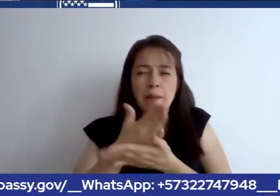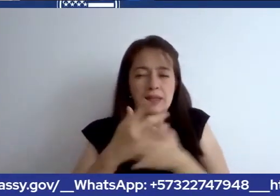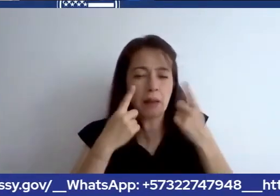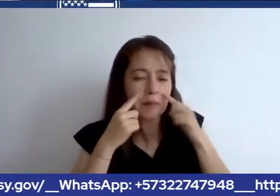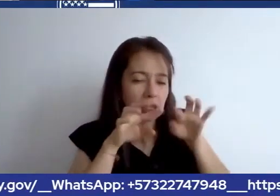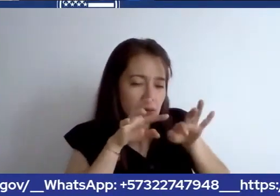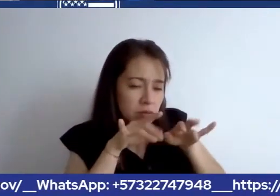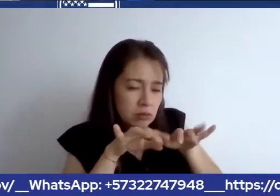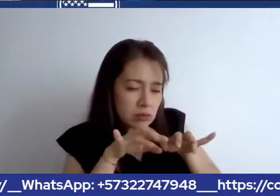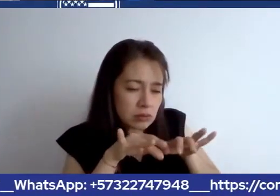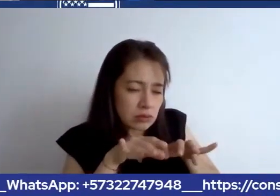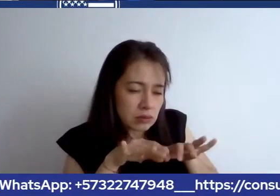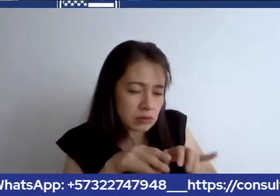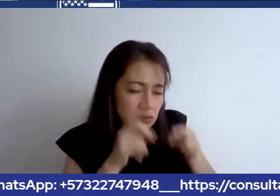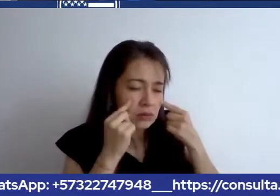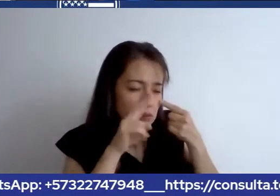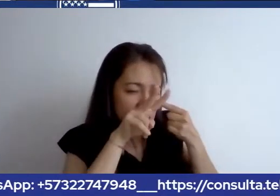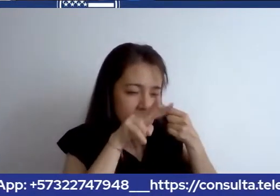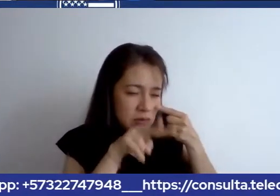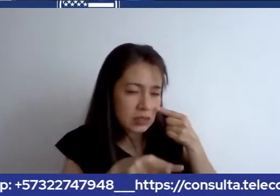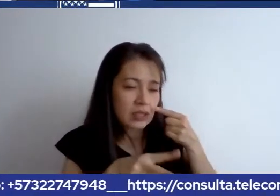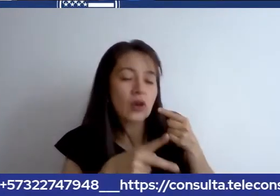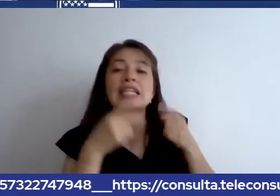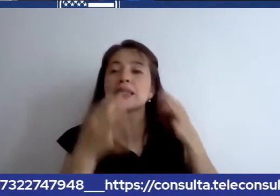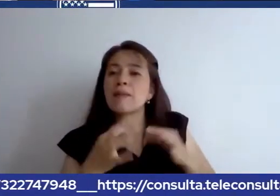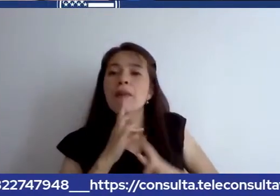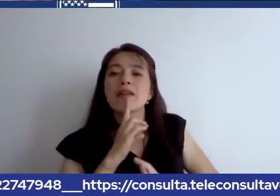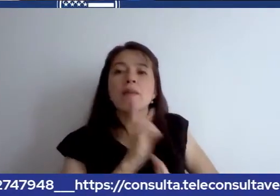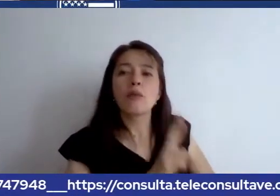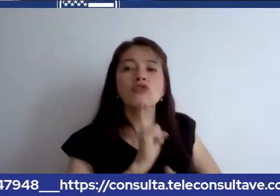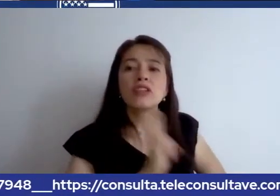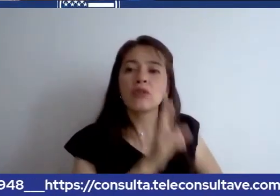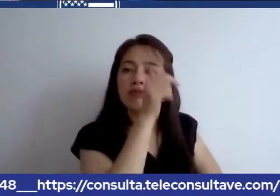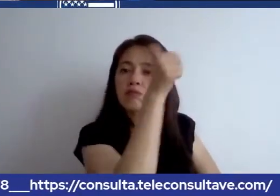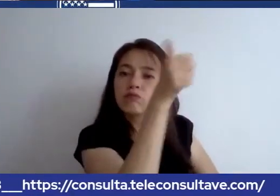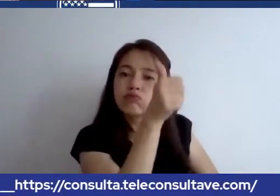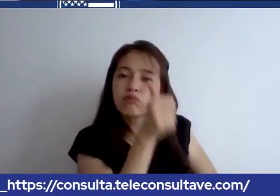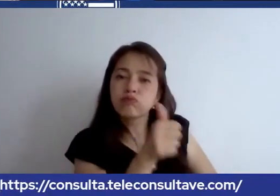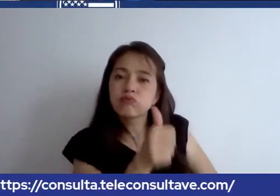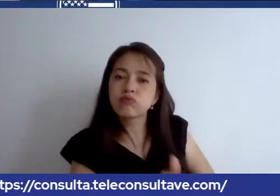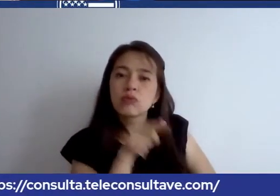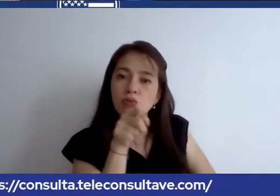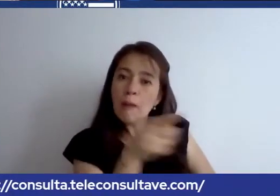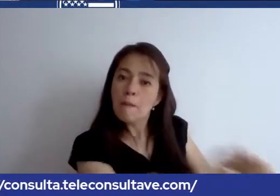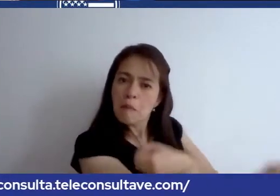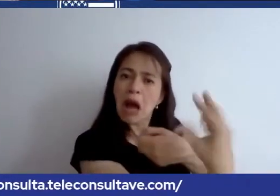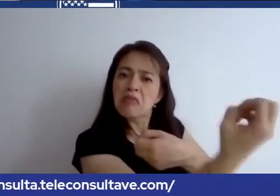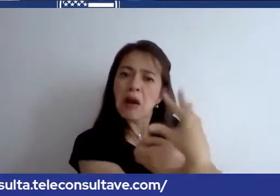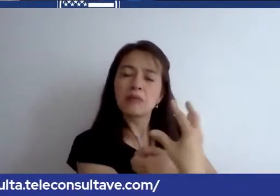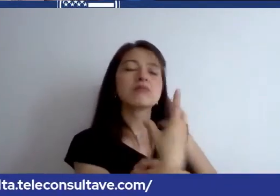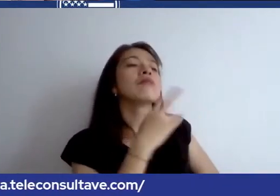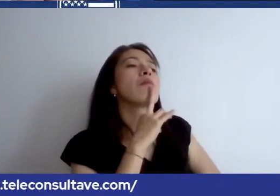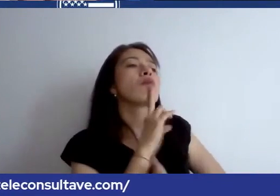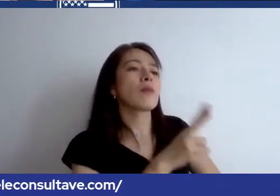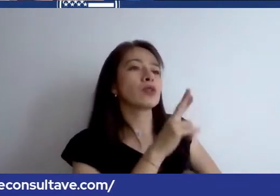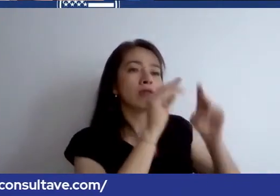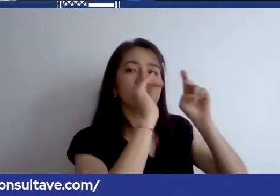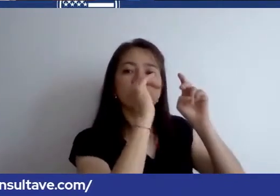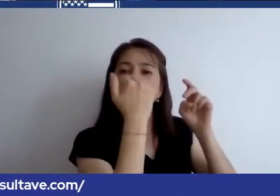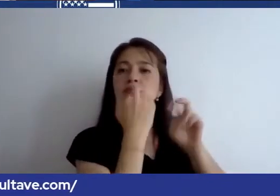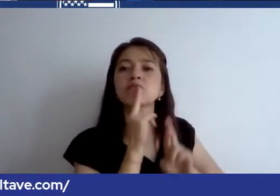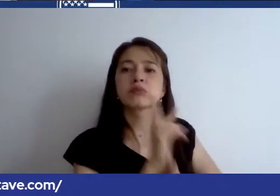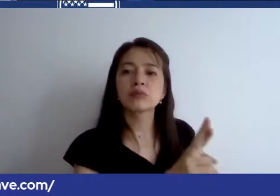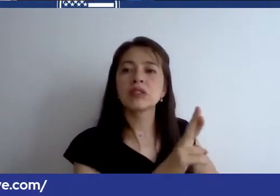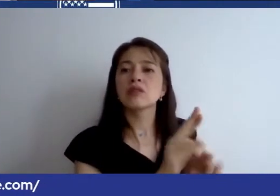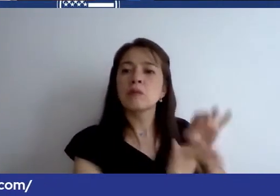Facebook y las diferentes plataformas y se van a responder allí. Entonces continúa poniendo sus preguntas allí en los comentarios y